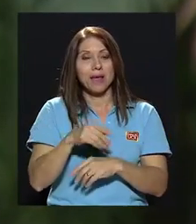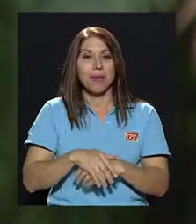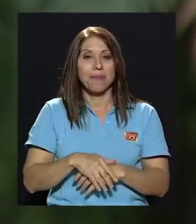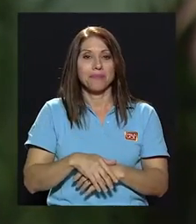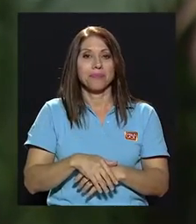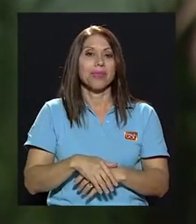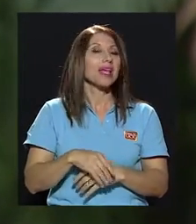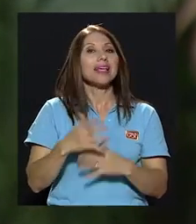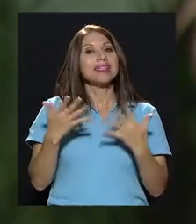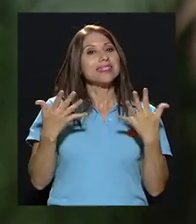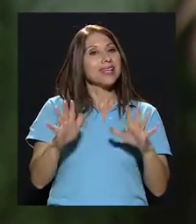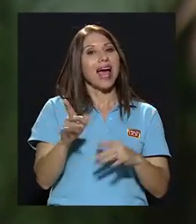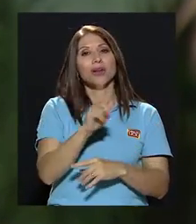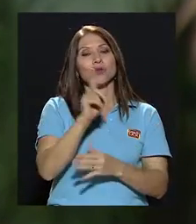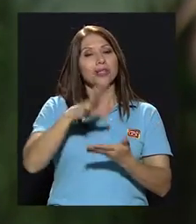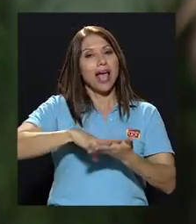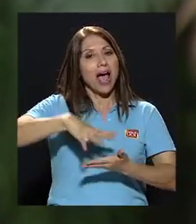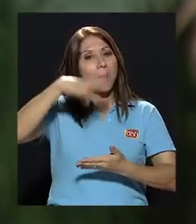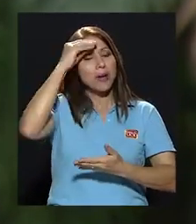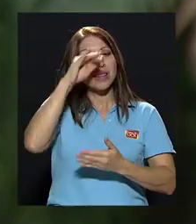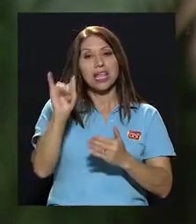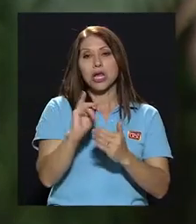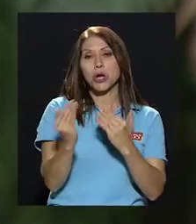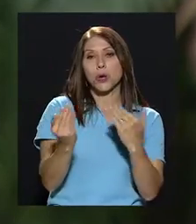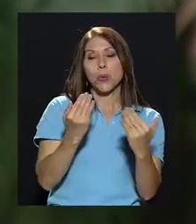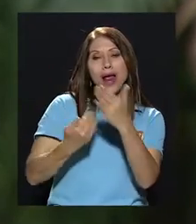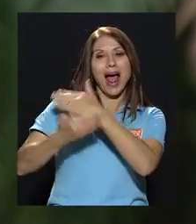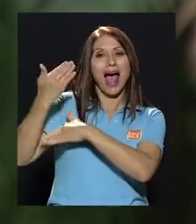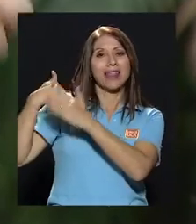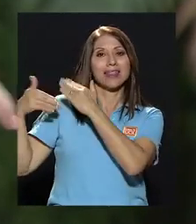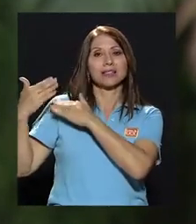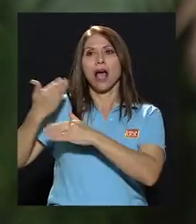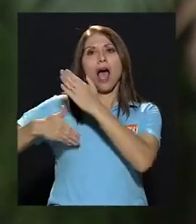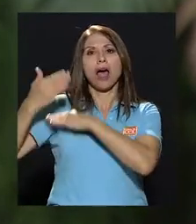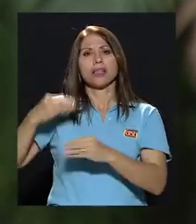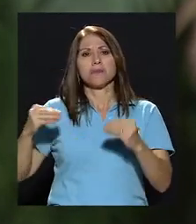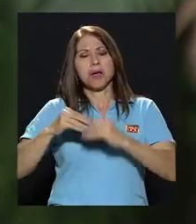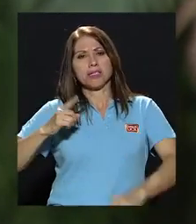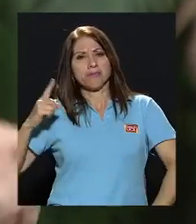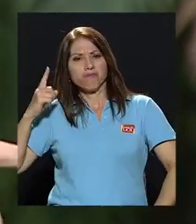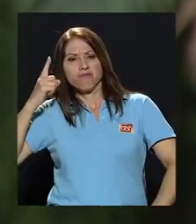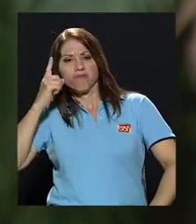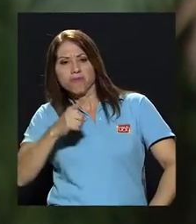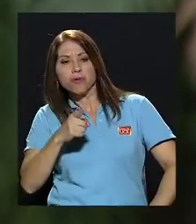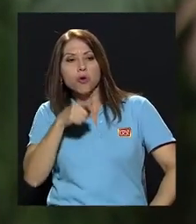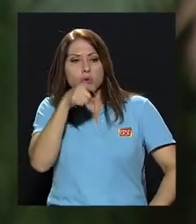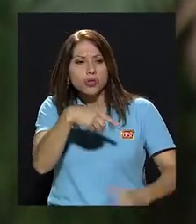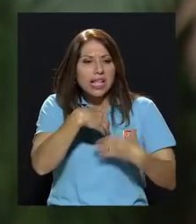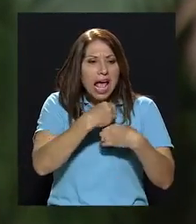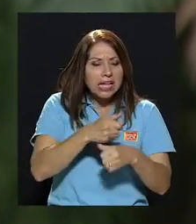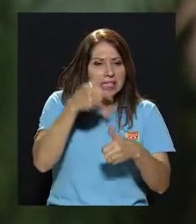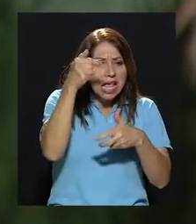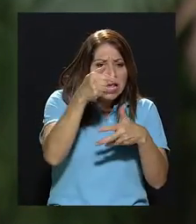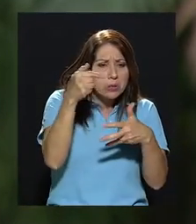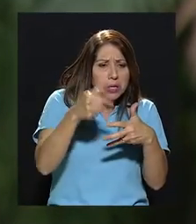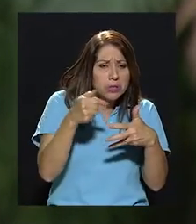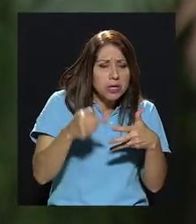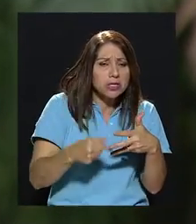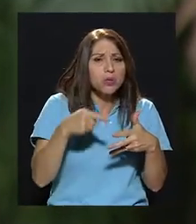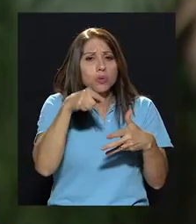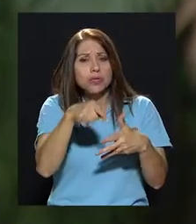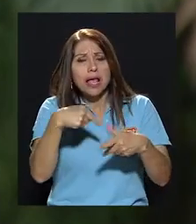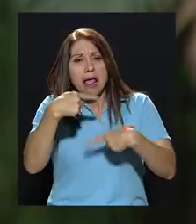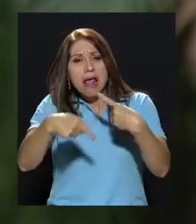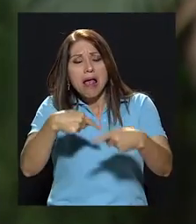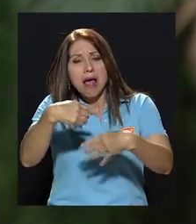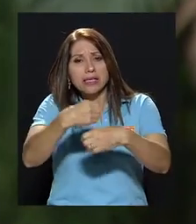ya no se aprenden de la misma forma que antes. Antes era como a la fuerza, impuesto, usted hace esto y va a terminar